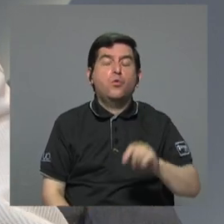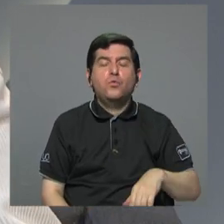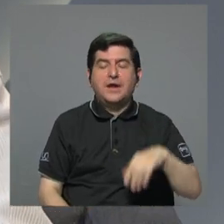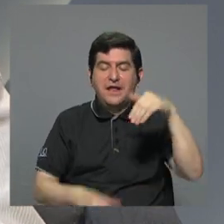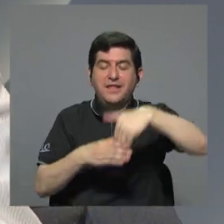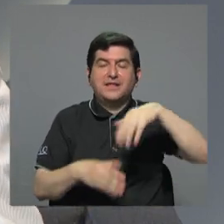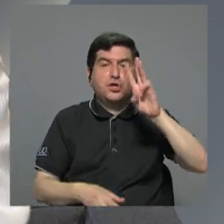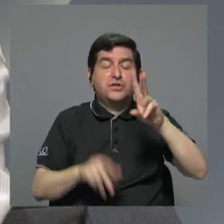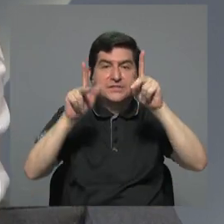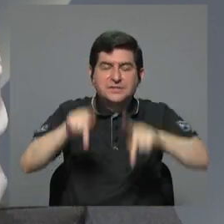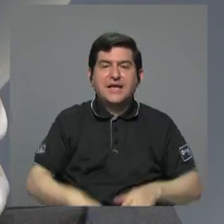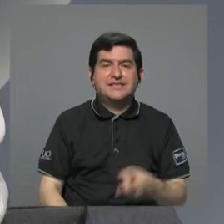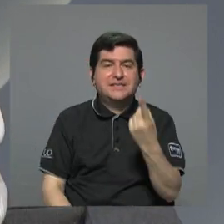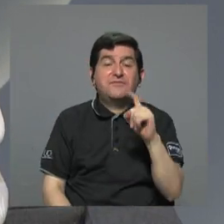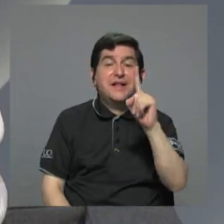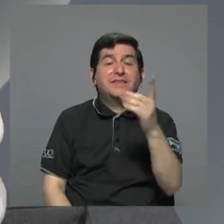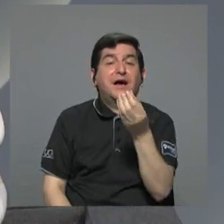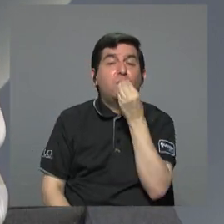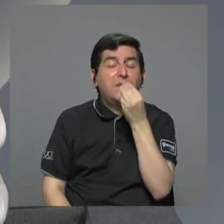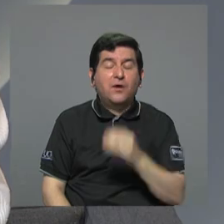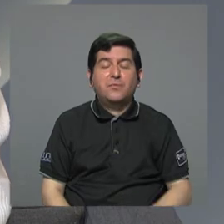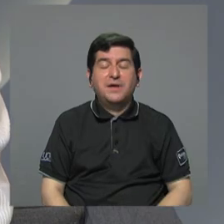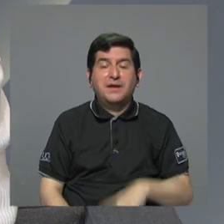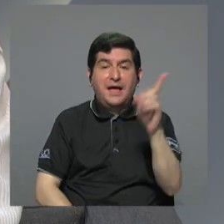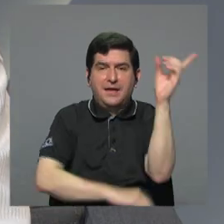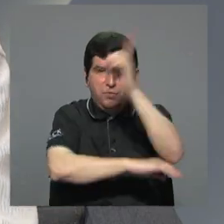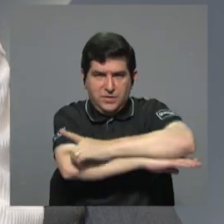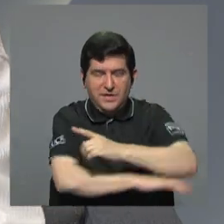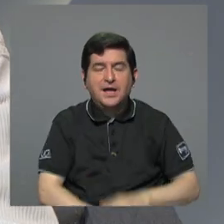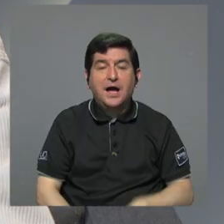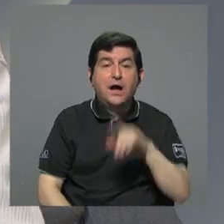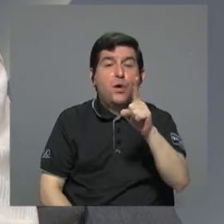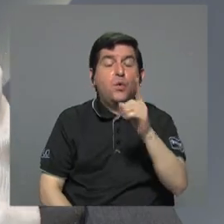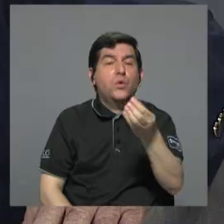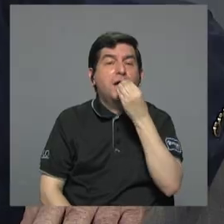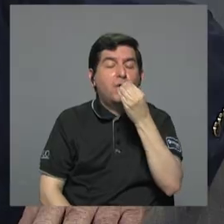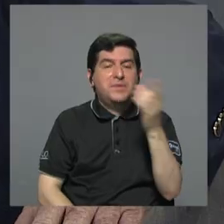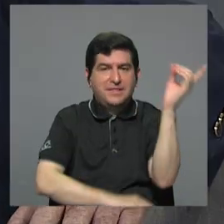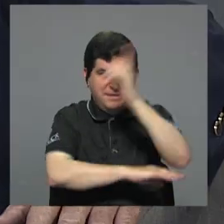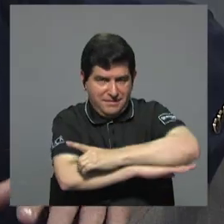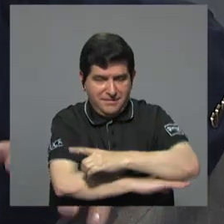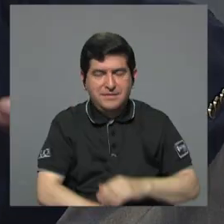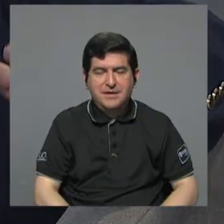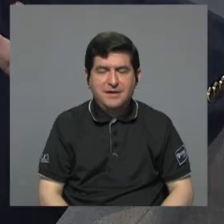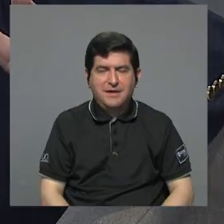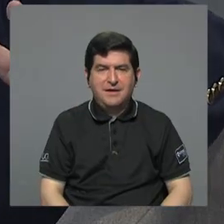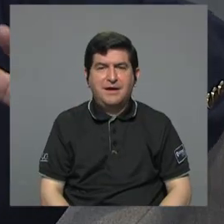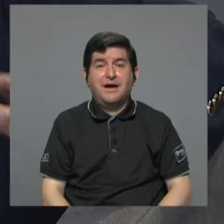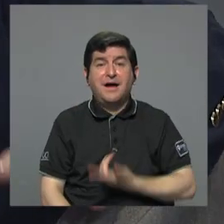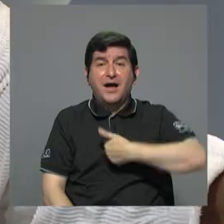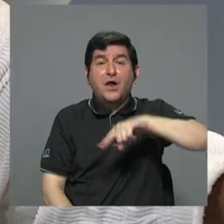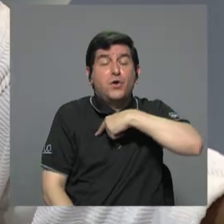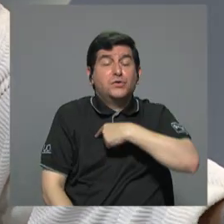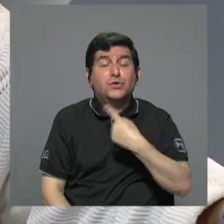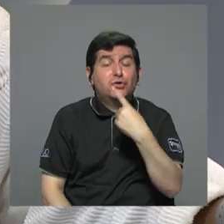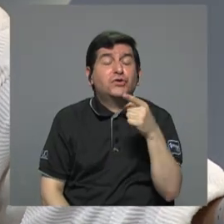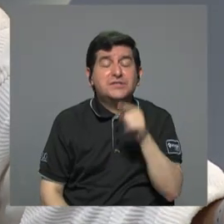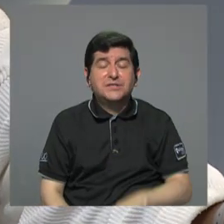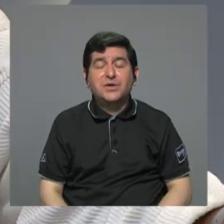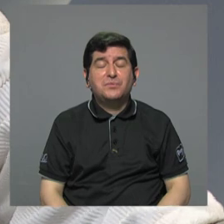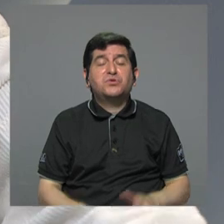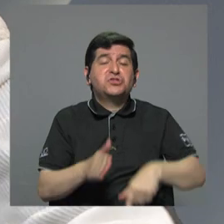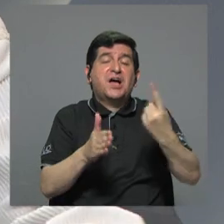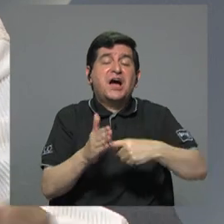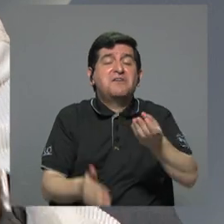seis personas le falta al menos una comida al día. Sí, una comida al día. Nosotros en el campo decimos comer salteado. 800